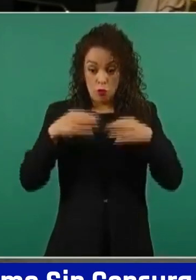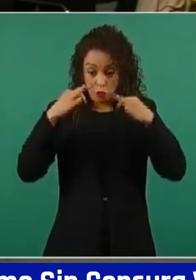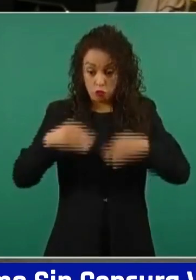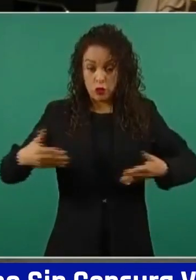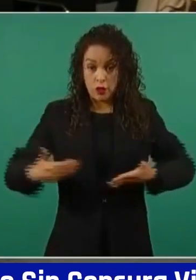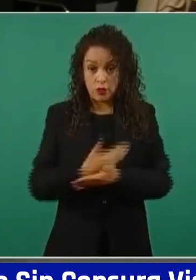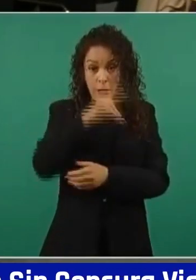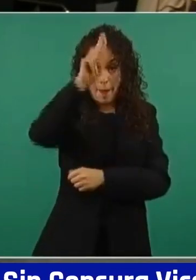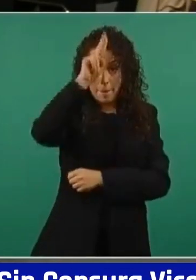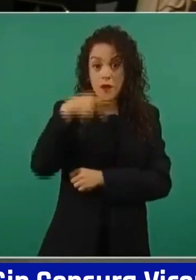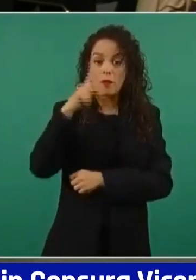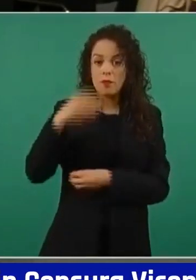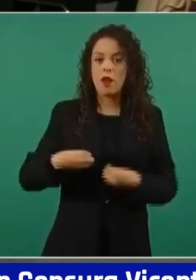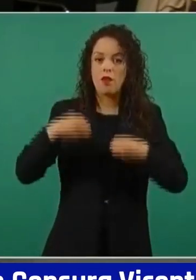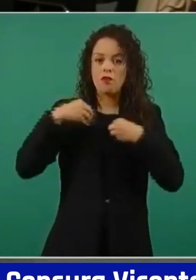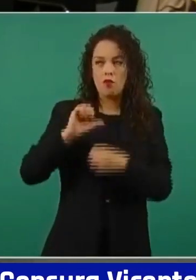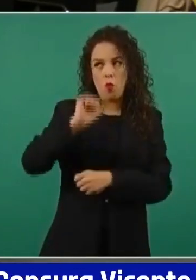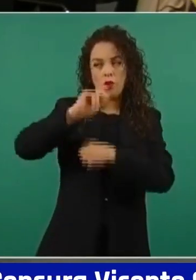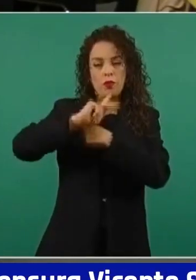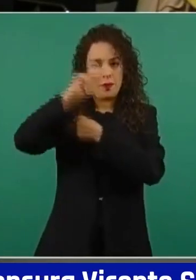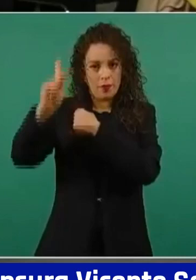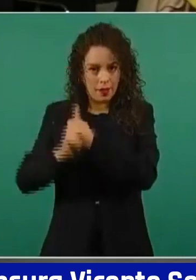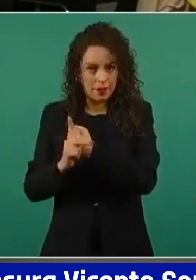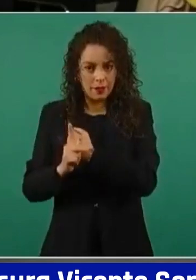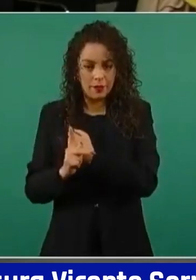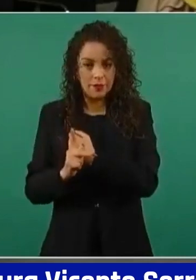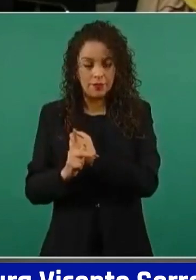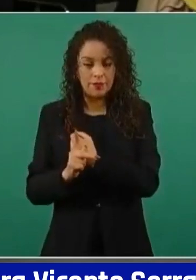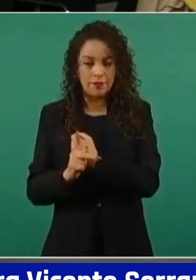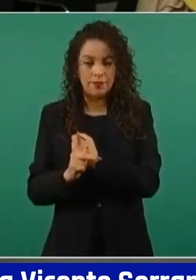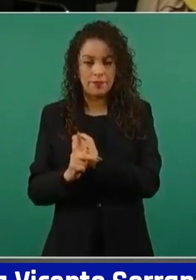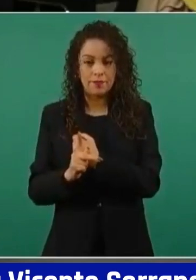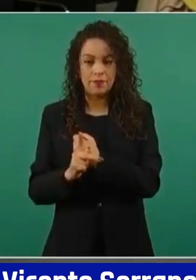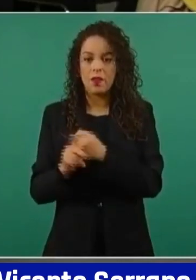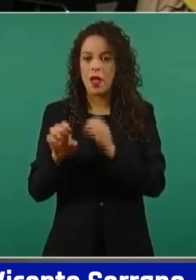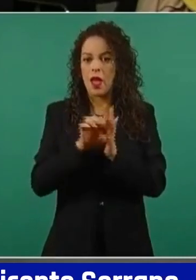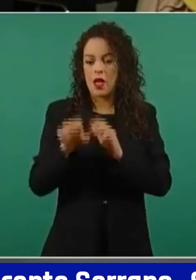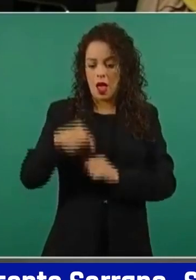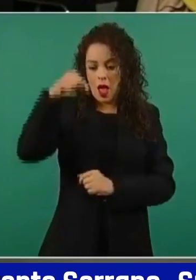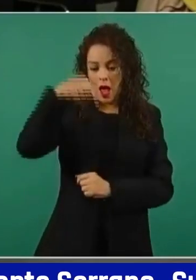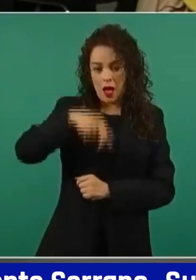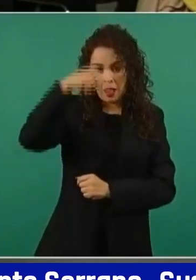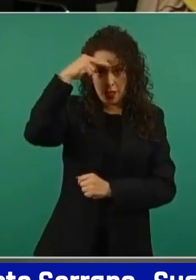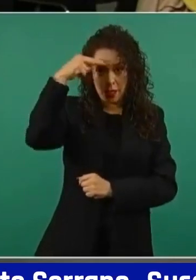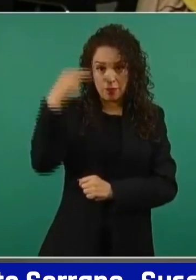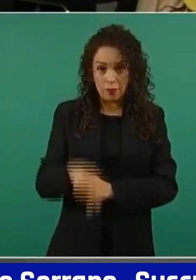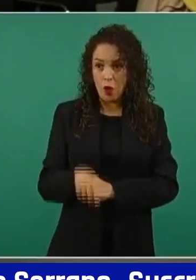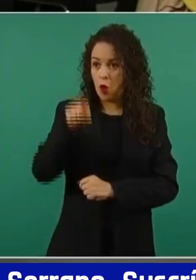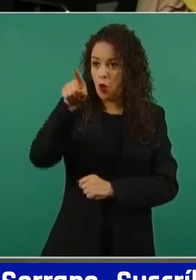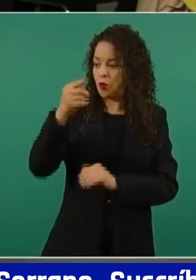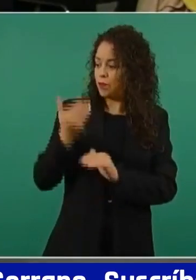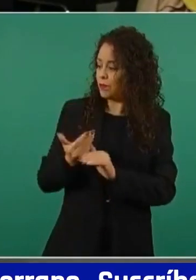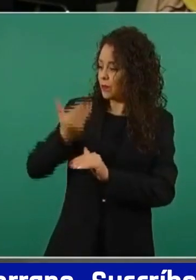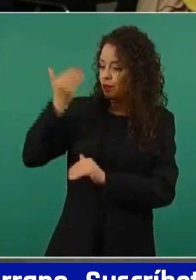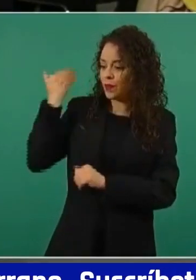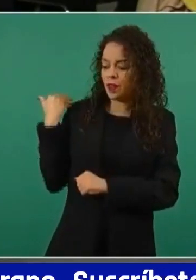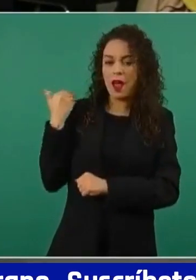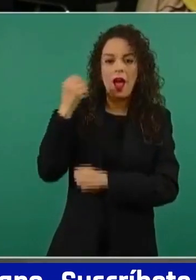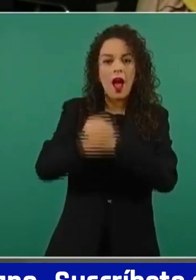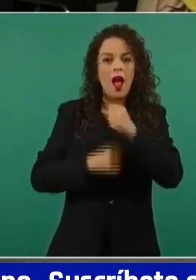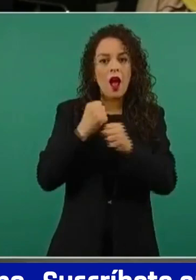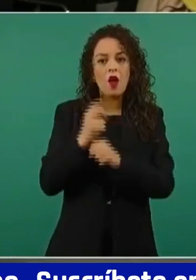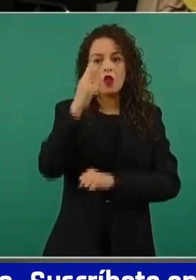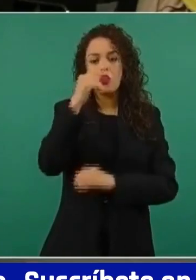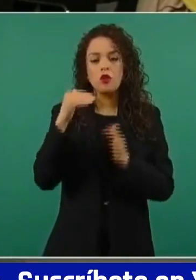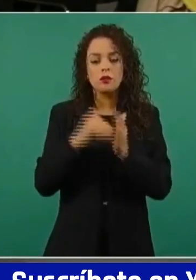Aquí en México, pues, por ejemplo, en su elección del dos mil dieciocho, fueron nada más ciento